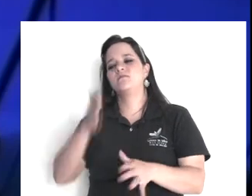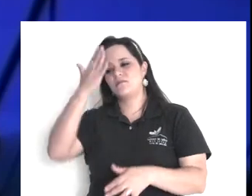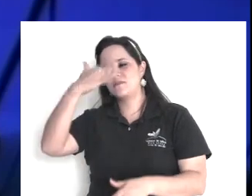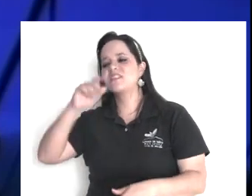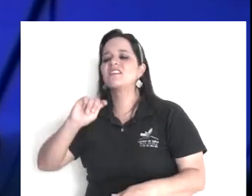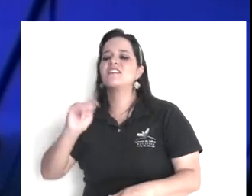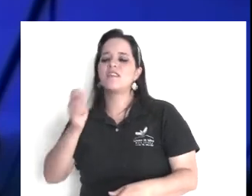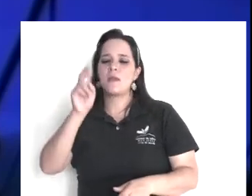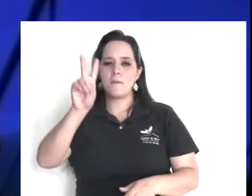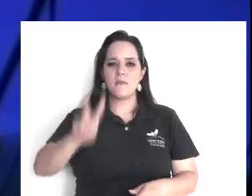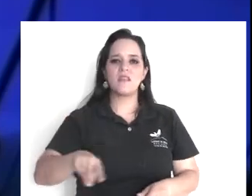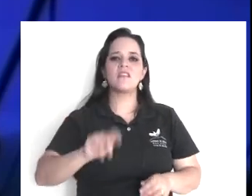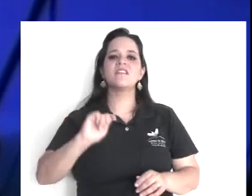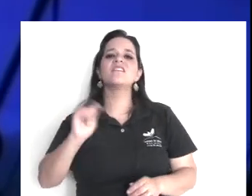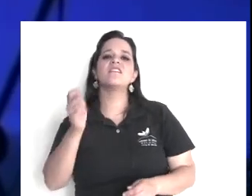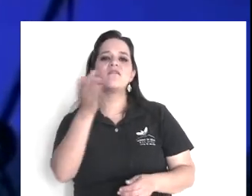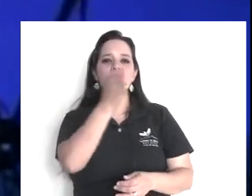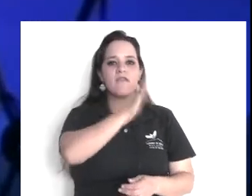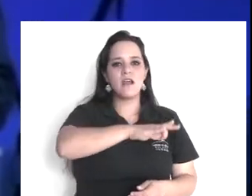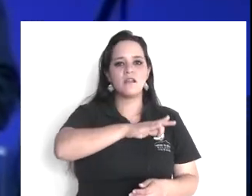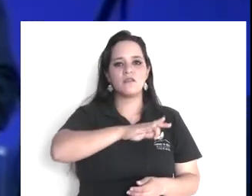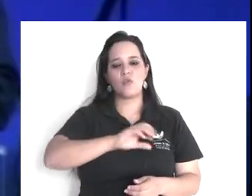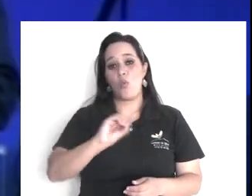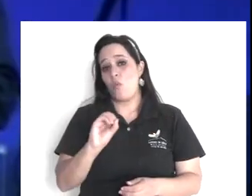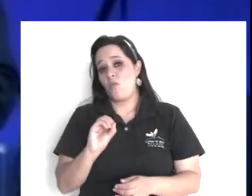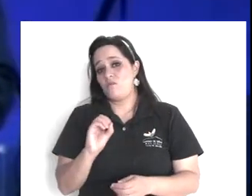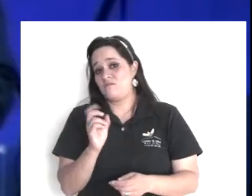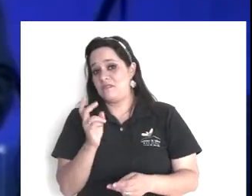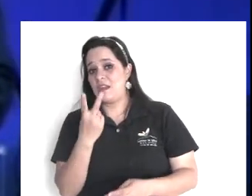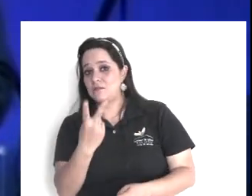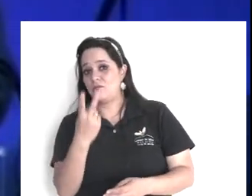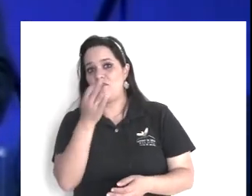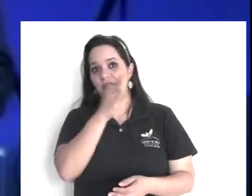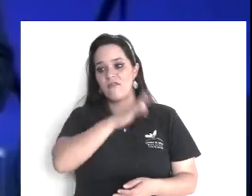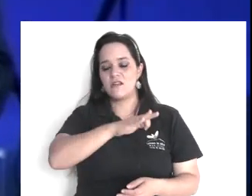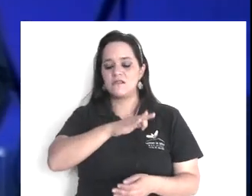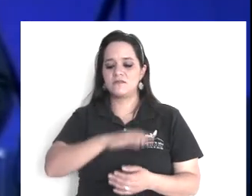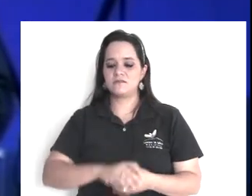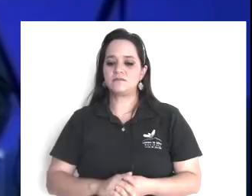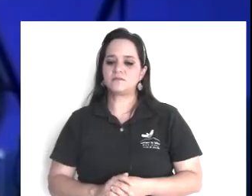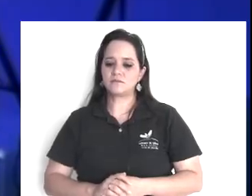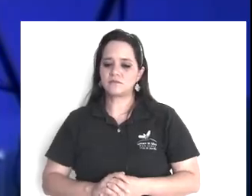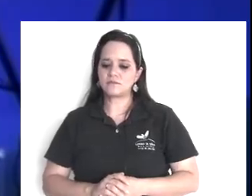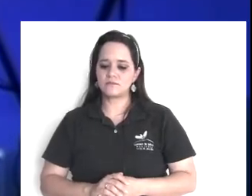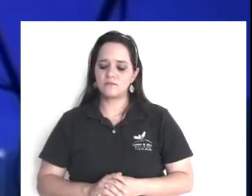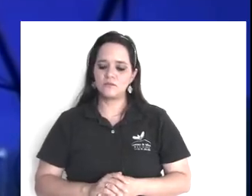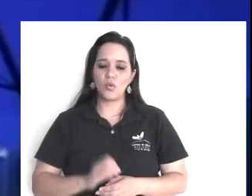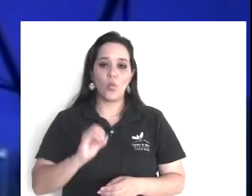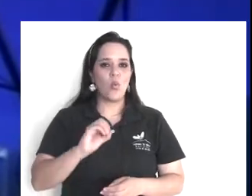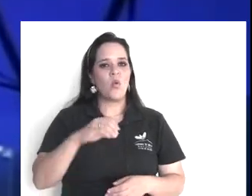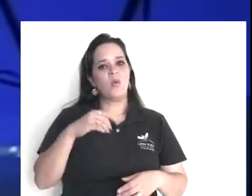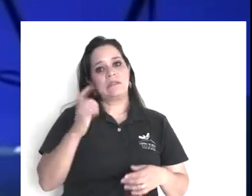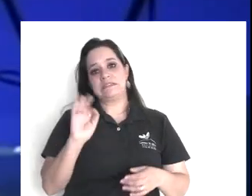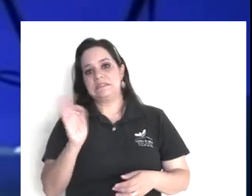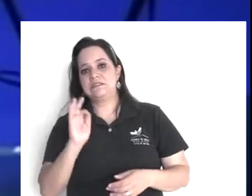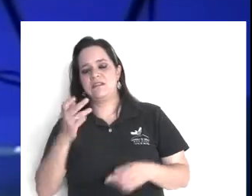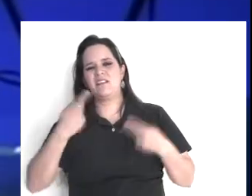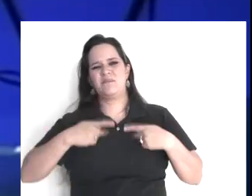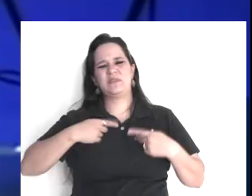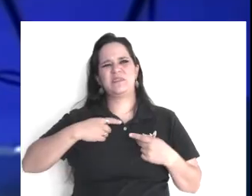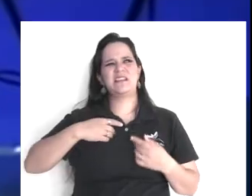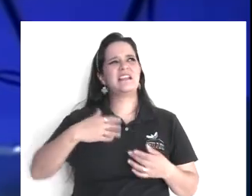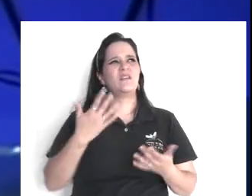tal, si la verdadera historia, no es real, en lo absoluto, o que tal, si está exagerando,